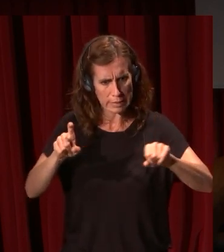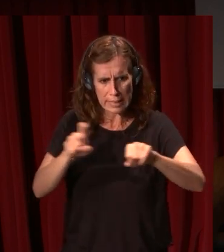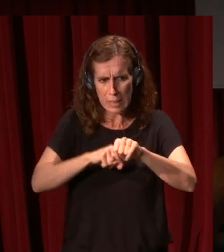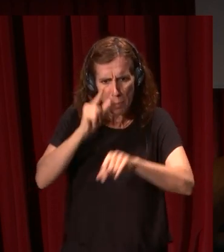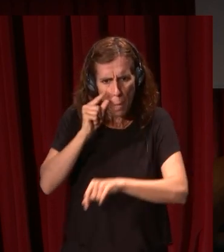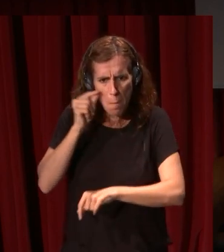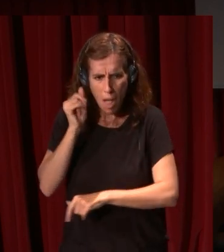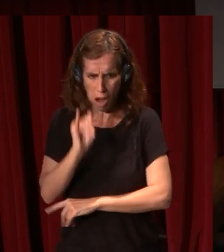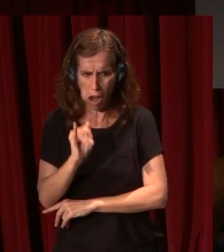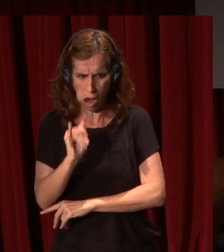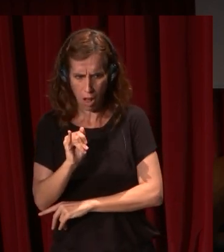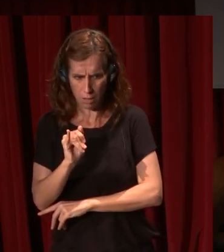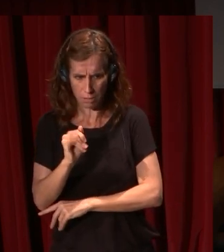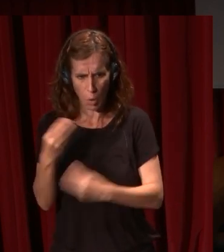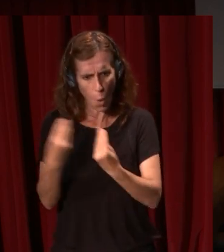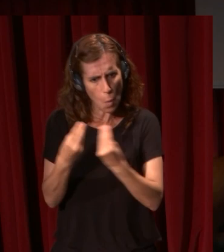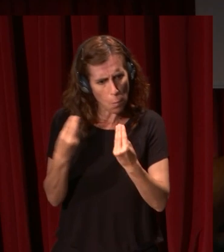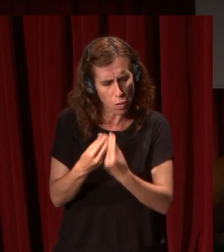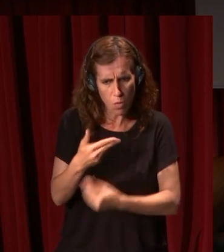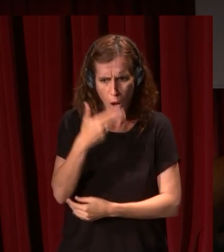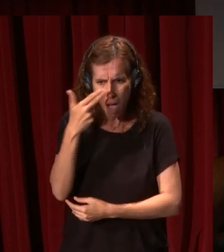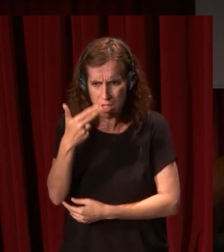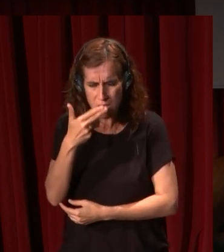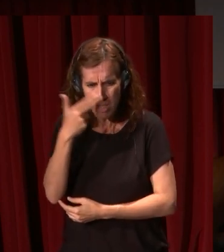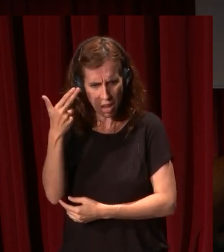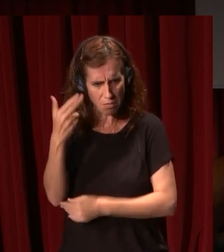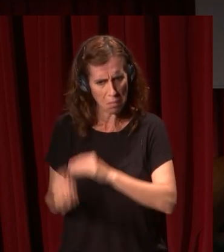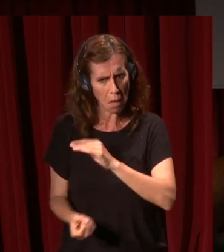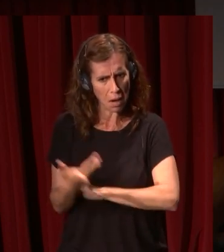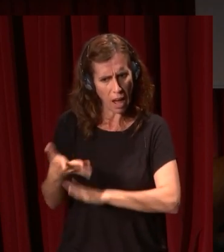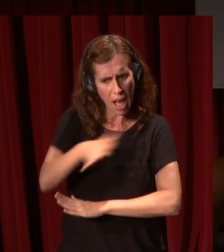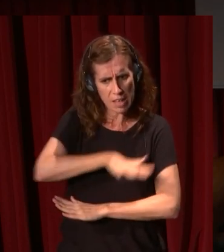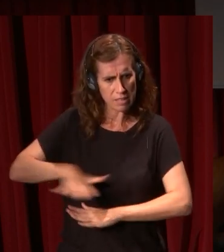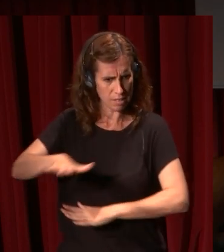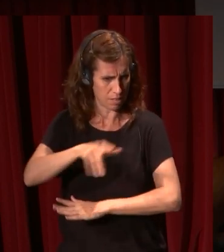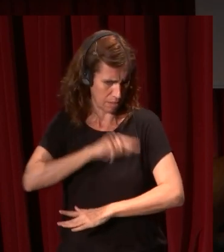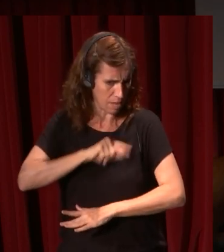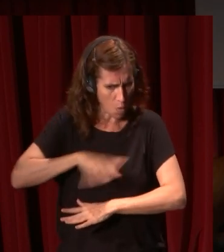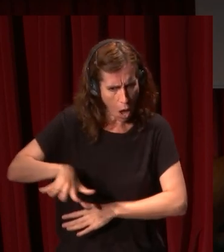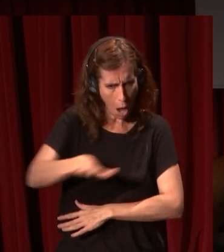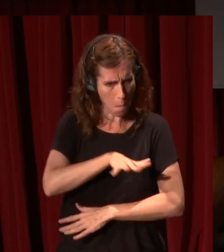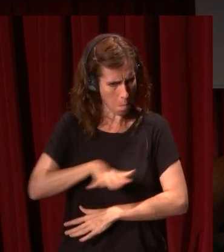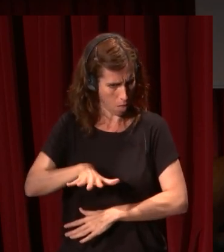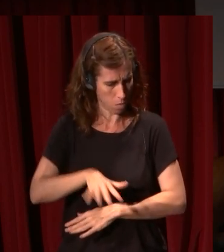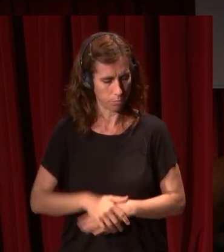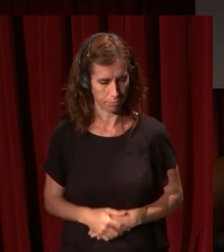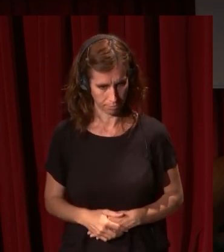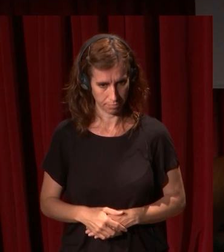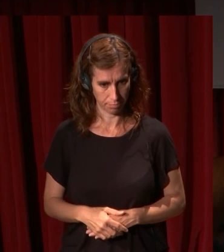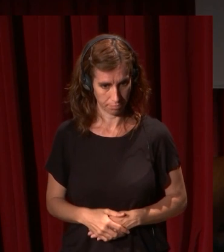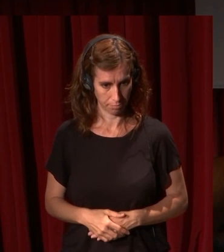tanto de tono como de composición como el interés por crear sensación de espacios sin referencias concretas hay bastantes